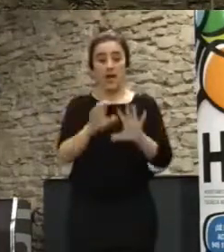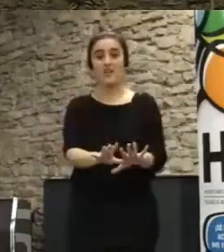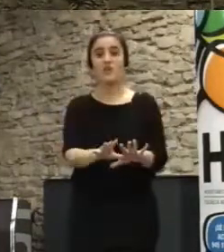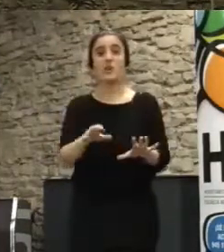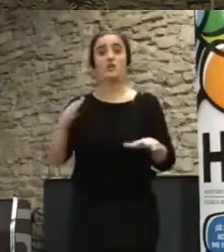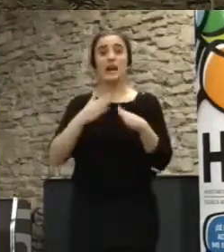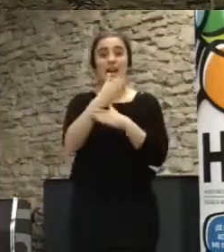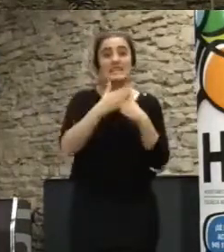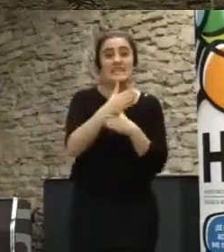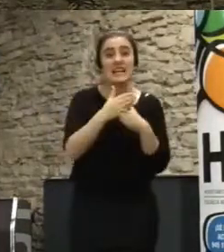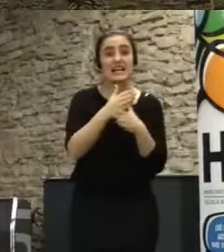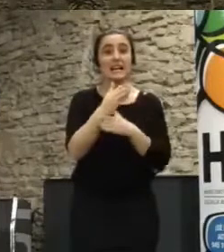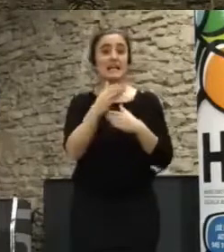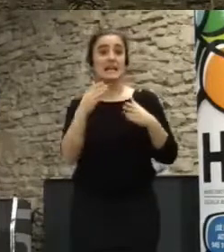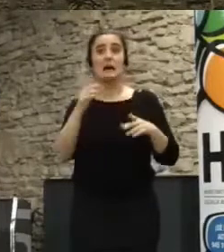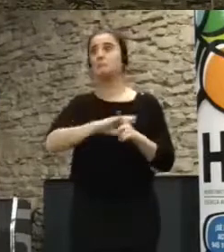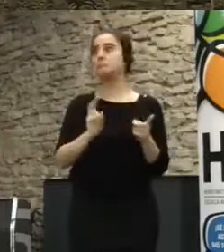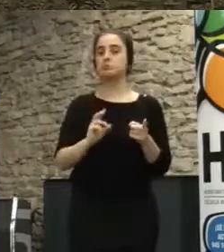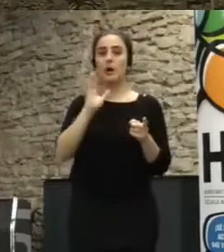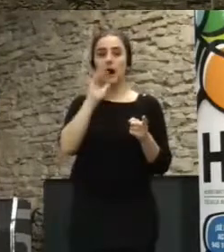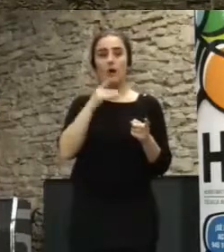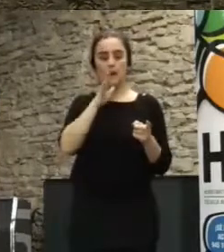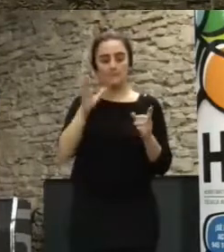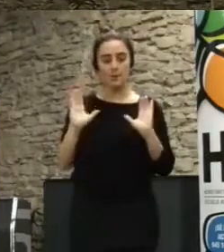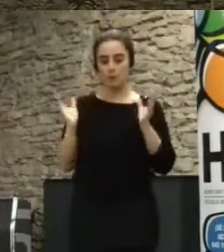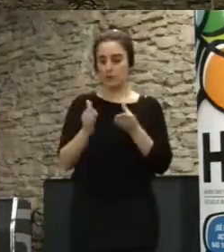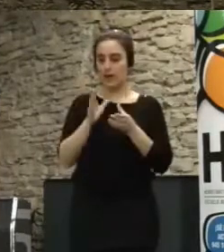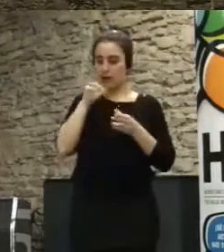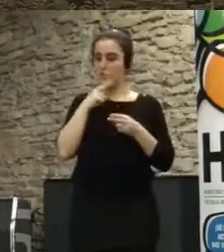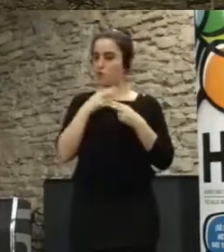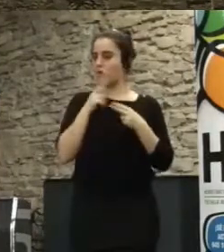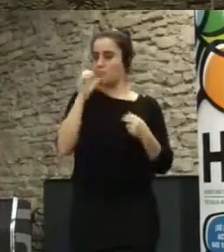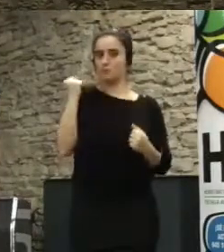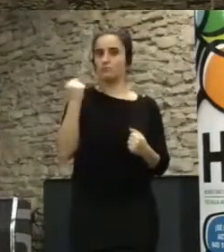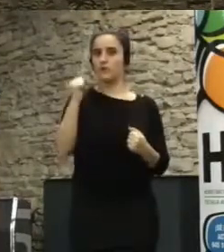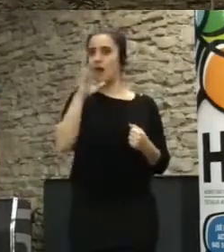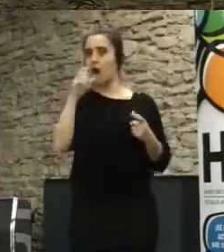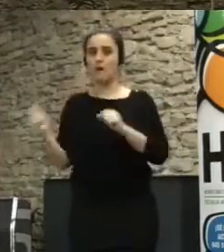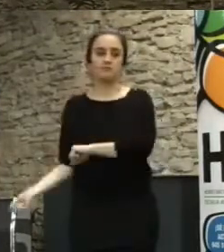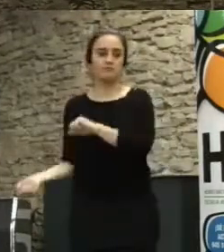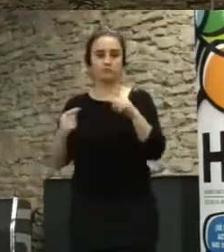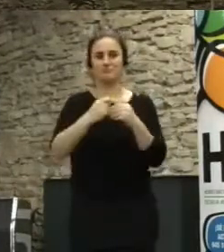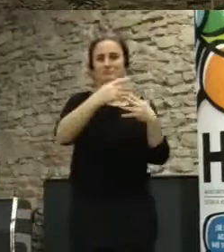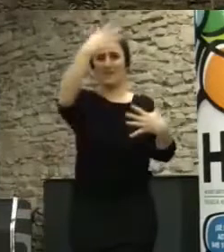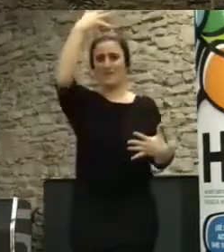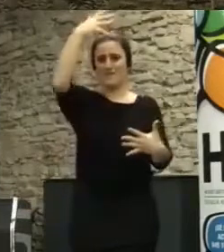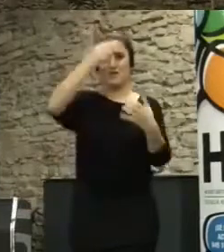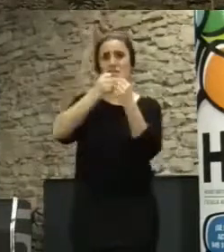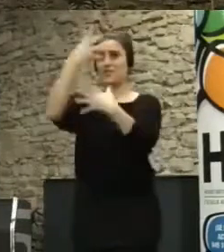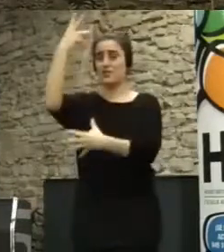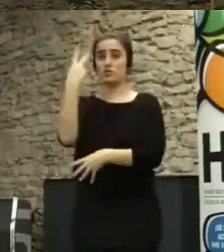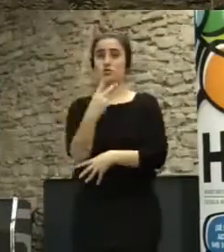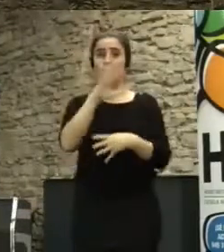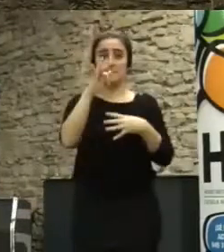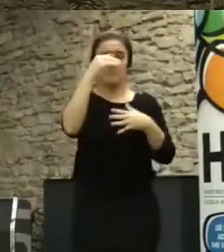Y, bueno, pues por las comunidades que tiene Medialas Prado, por el nombre, por la potencia, se instaló en este megaedificio, que son dos edificios, más